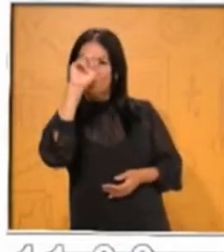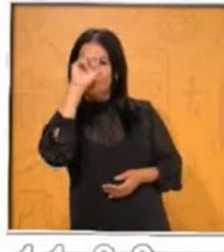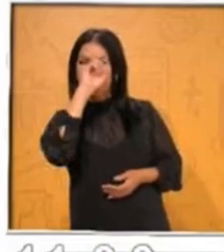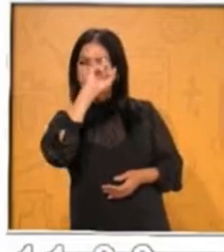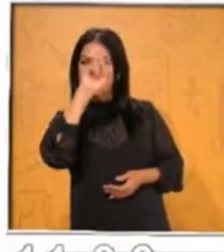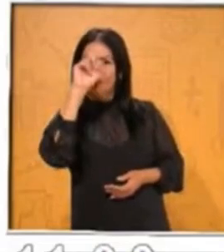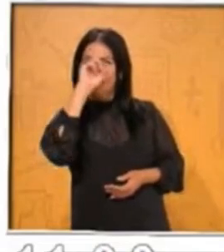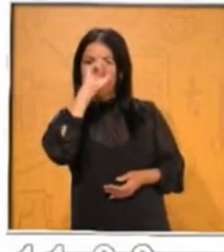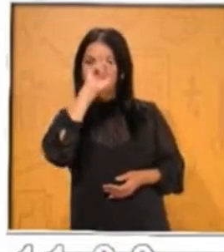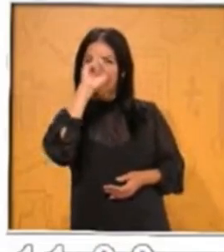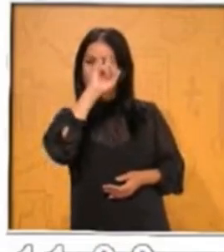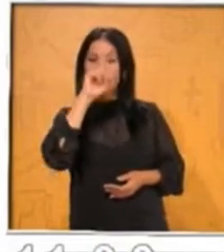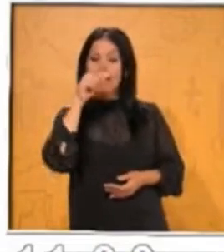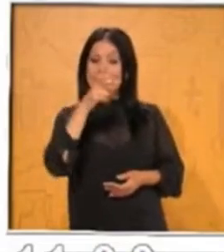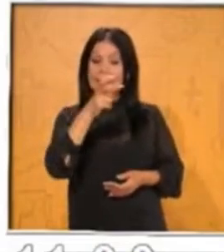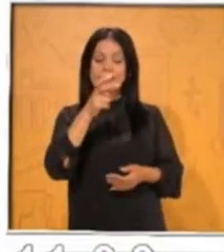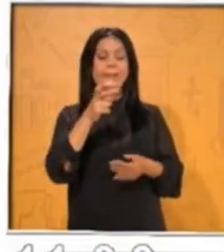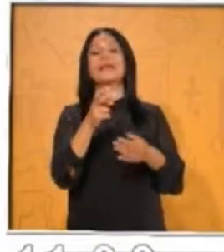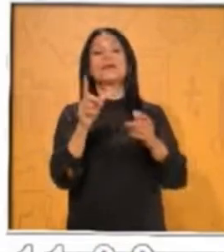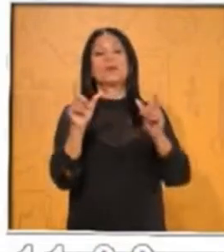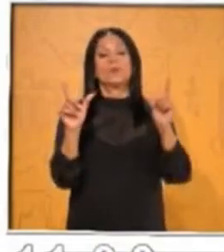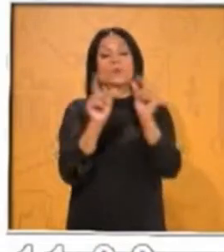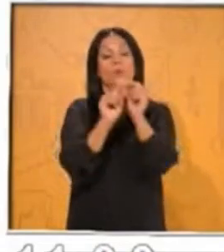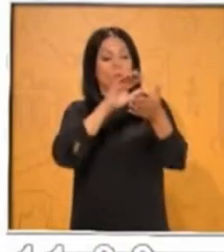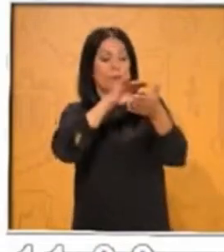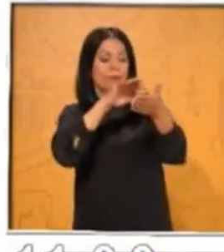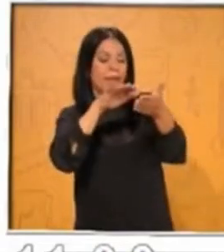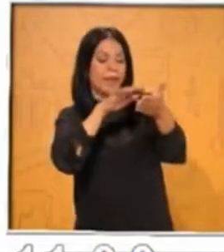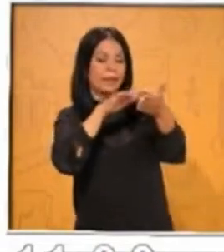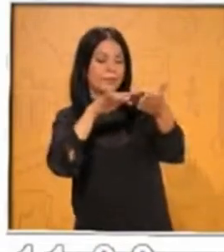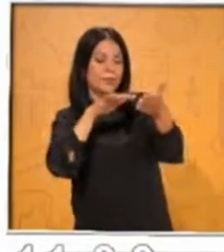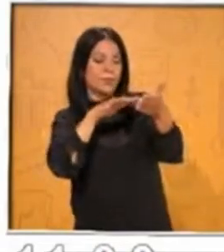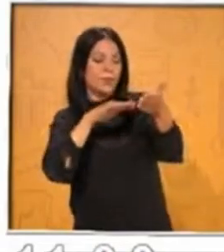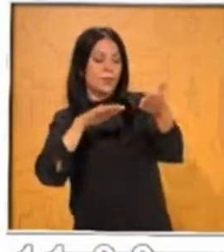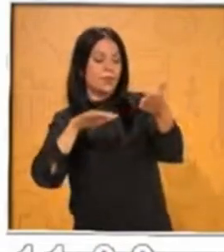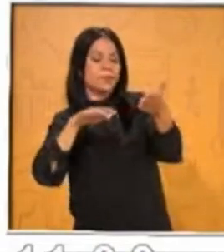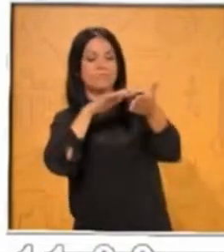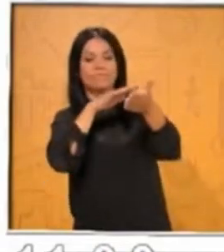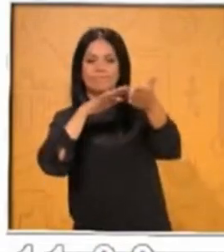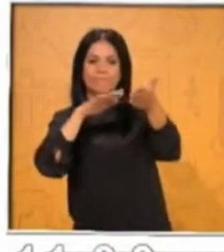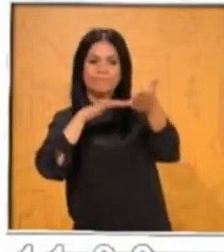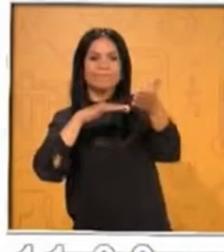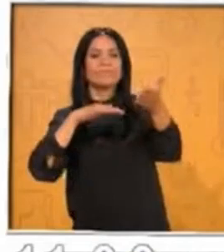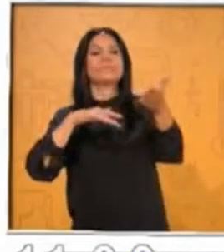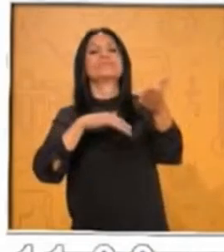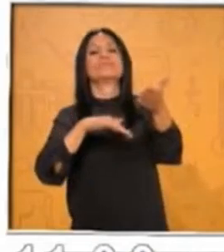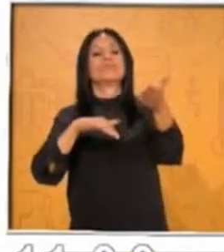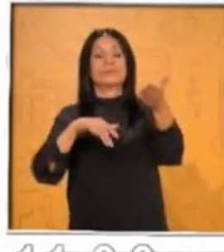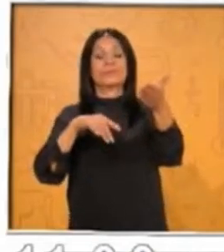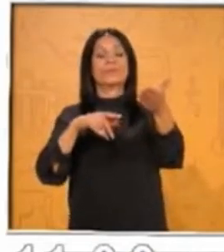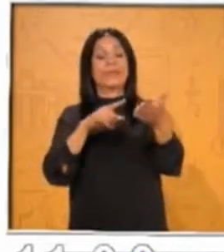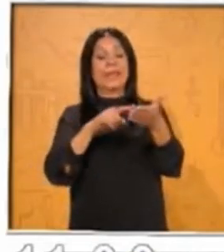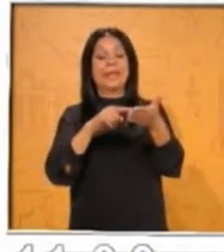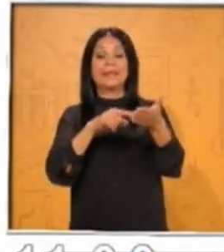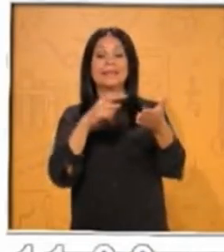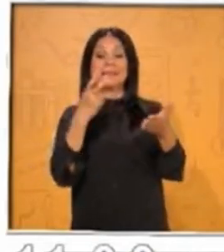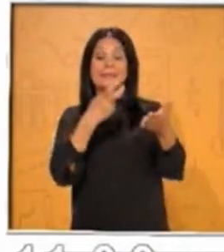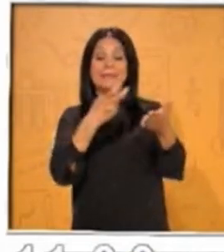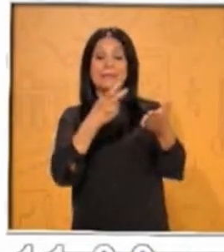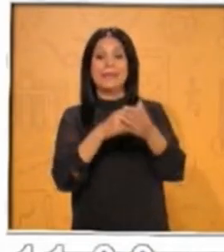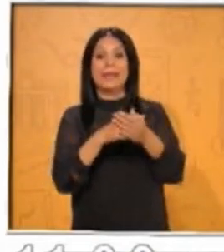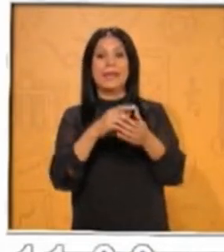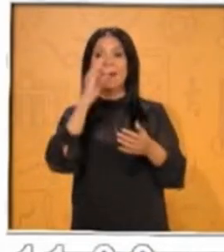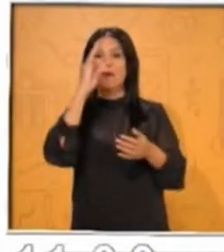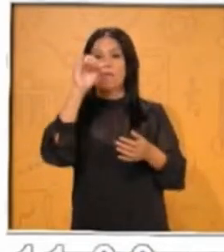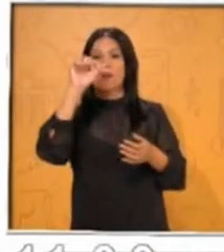fábula es un texto didáctico que también pertenece al género narrativo y al género didáctico. ¿Por qué? Porque la